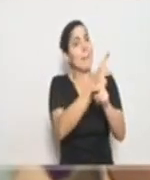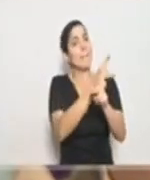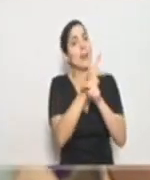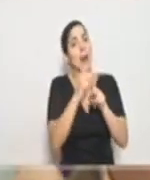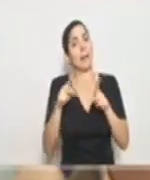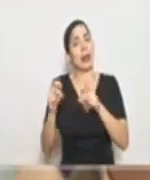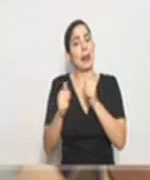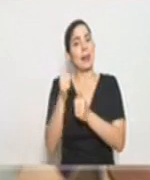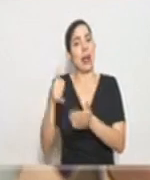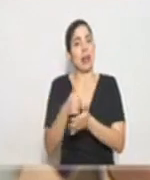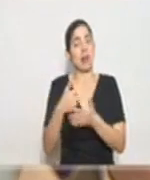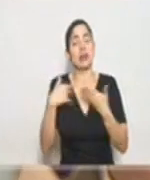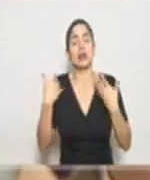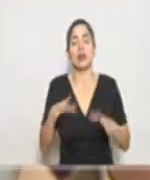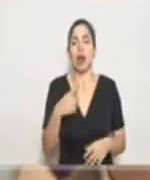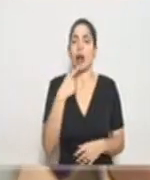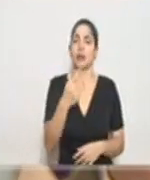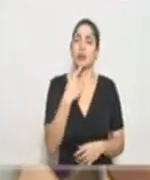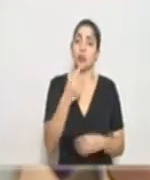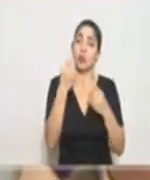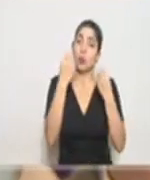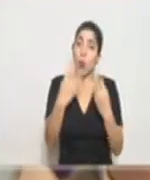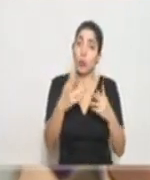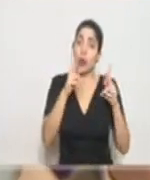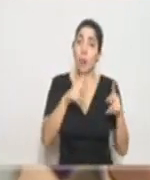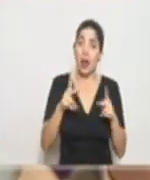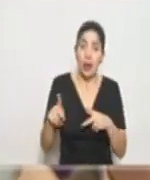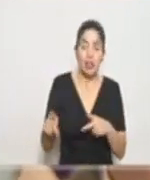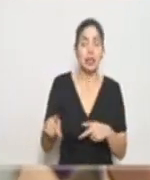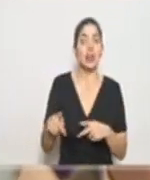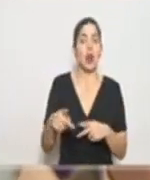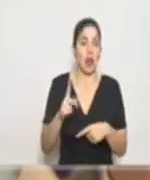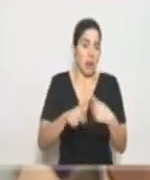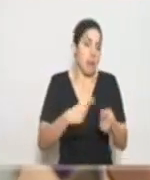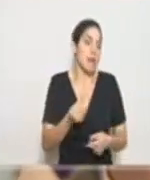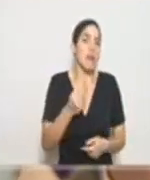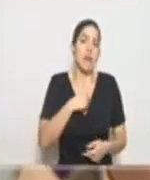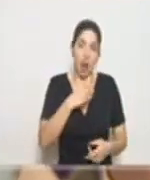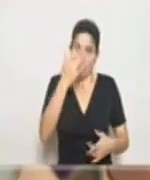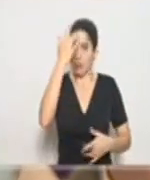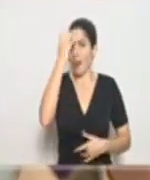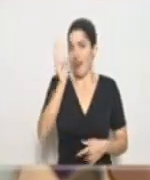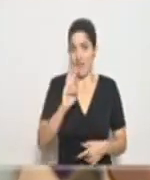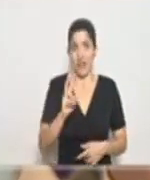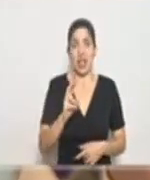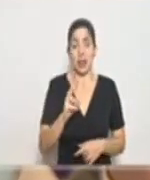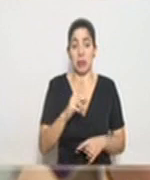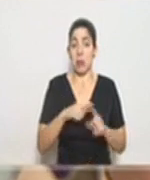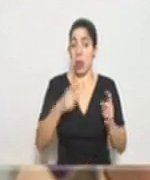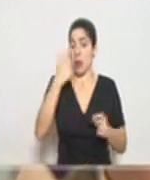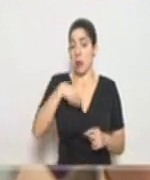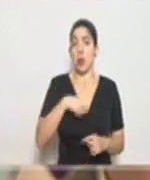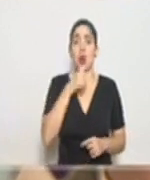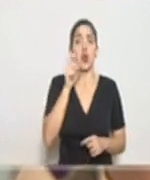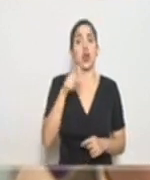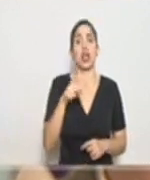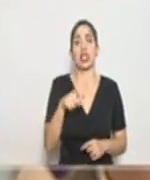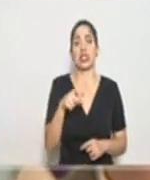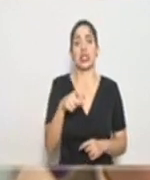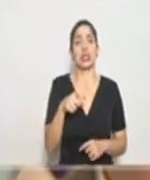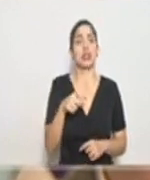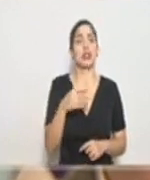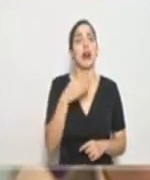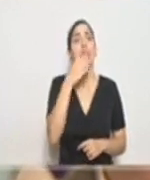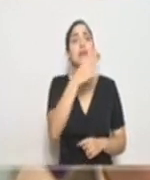más vulnerables. Yo ya lo he dicho, mucha gente va a tener el virus, va a tener el cuadro y no va a requerir ningún servicio